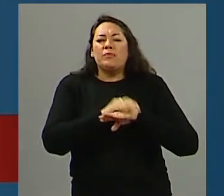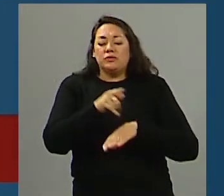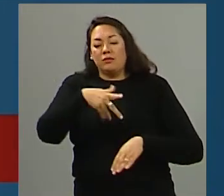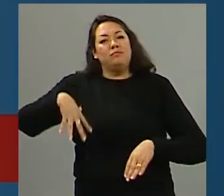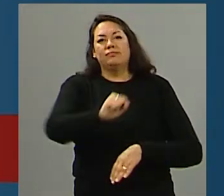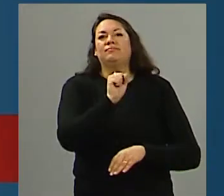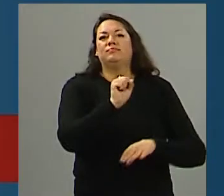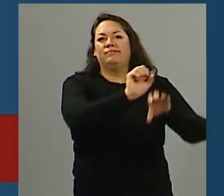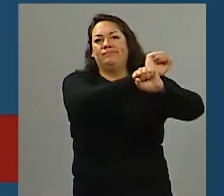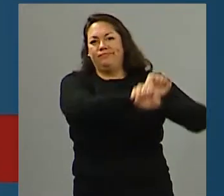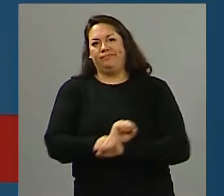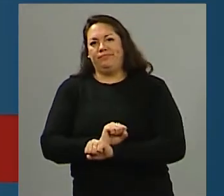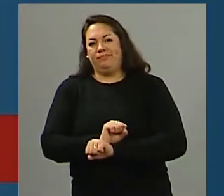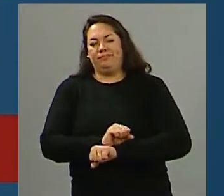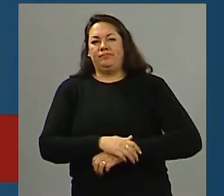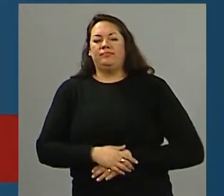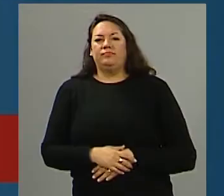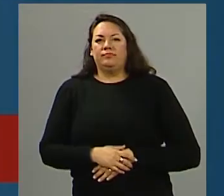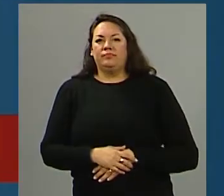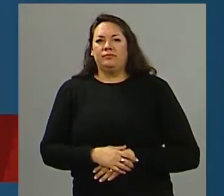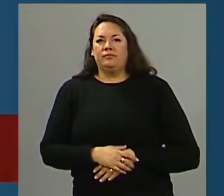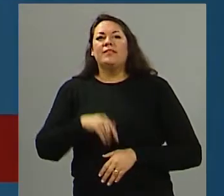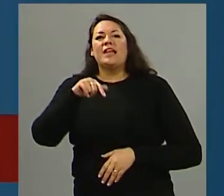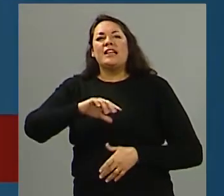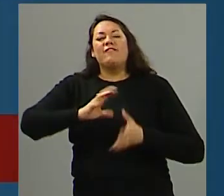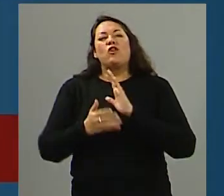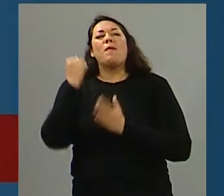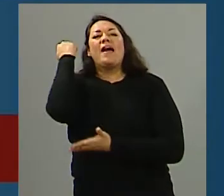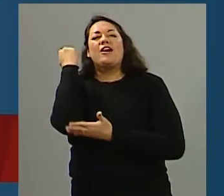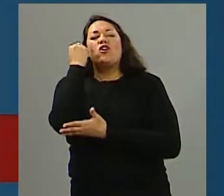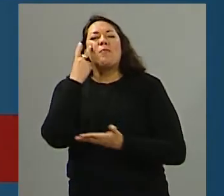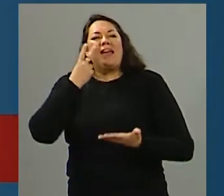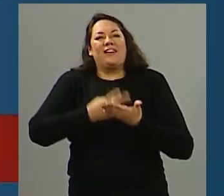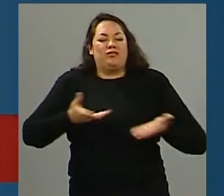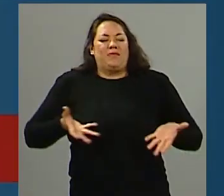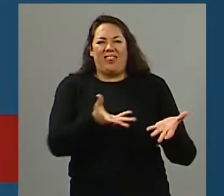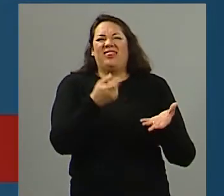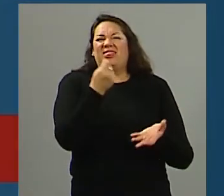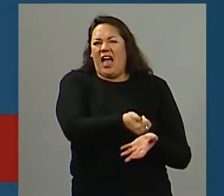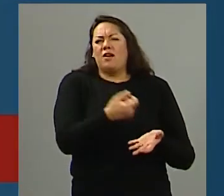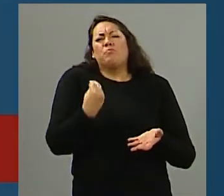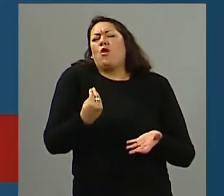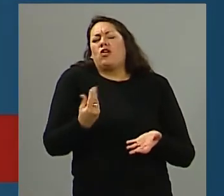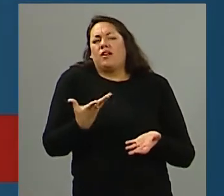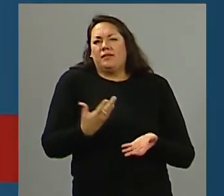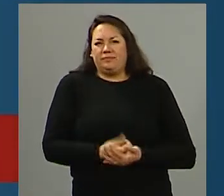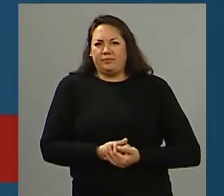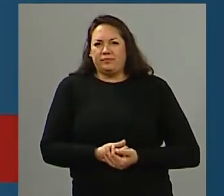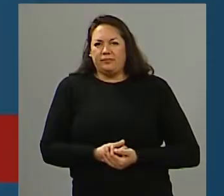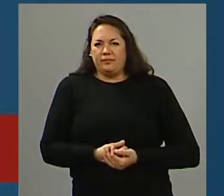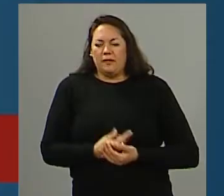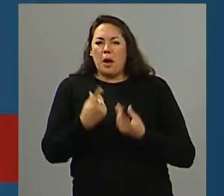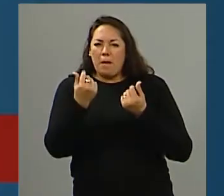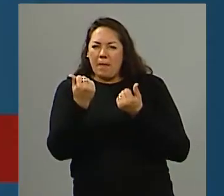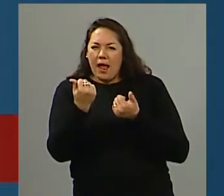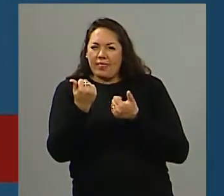Mauricio, hablabas, bueno, recién lo decíamos, este reconocimiento económico que tuvo por ahí, una especie de resarcimiento